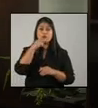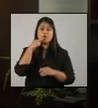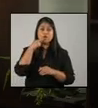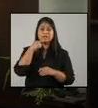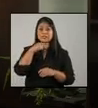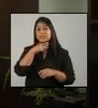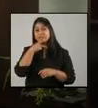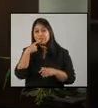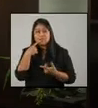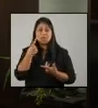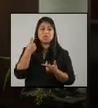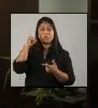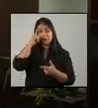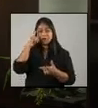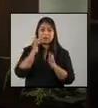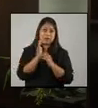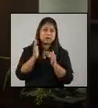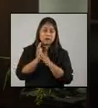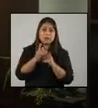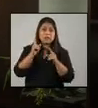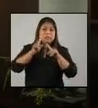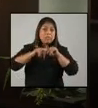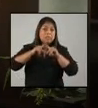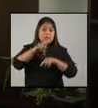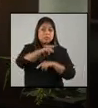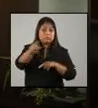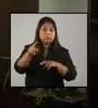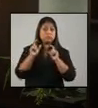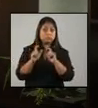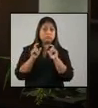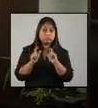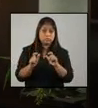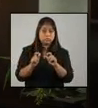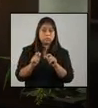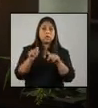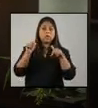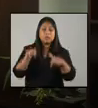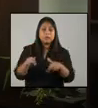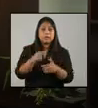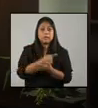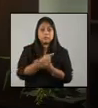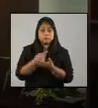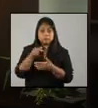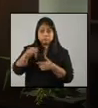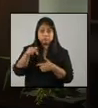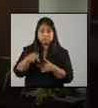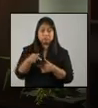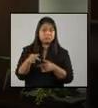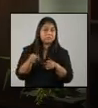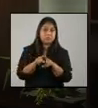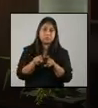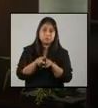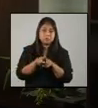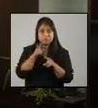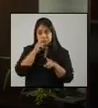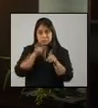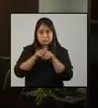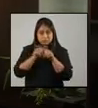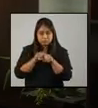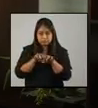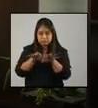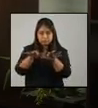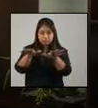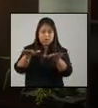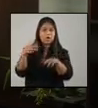semanas para que esto principie a funcionar porque queremos que todo el mundo lo sepa. Tenemos que dar el mensaje a todo el